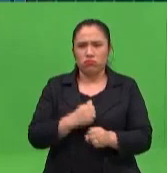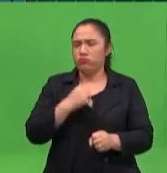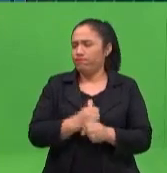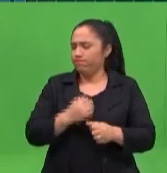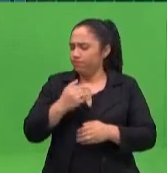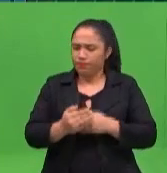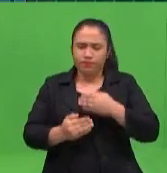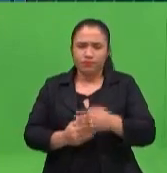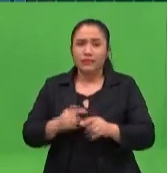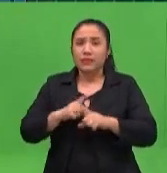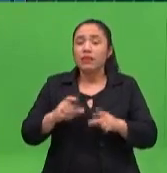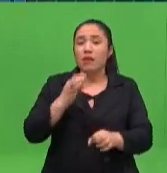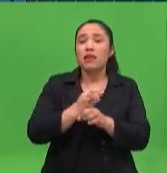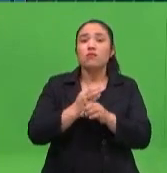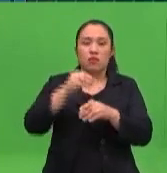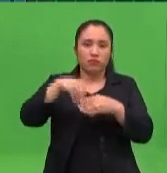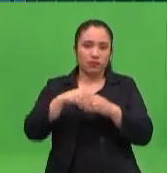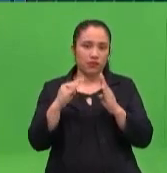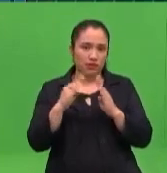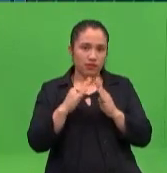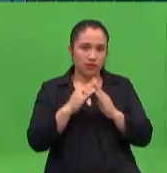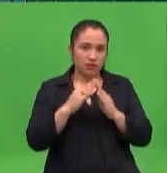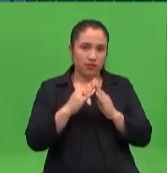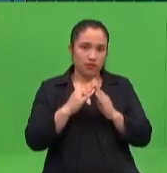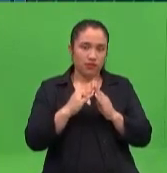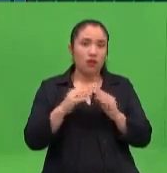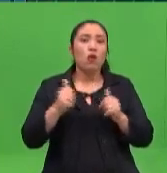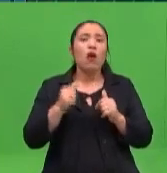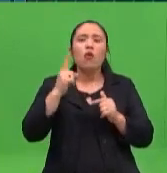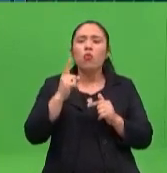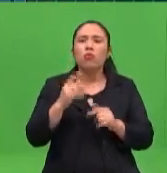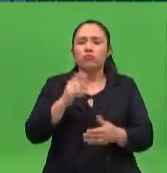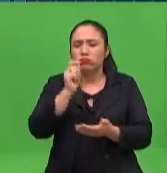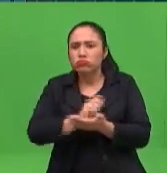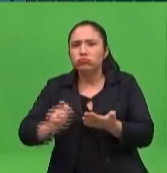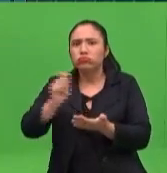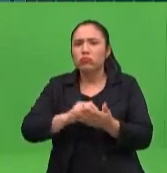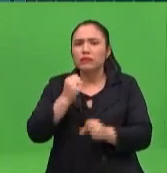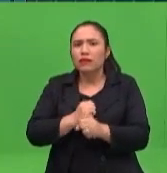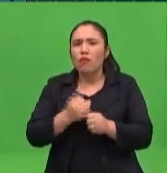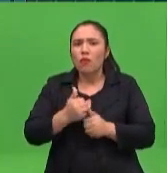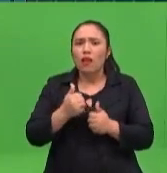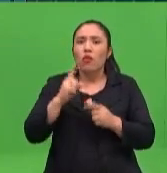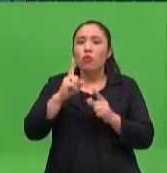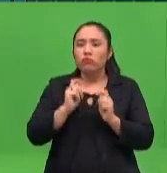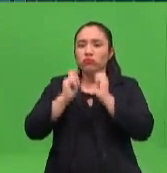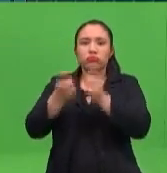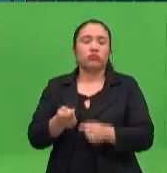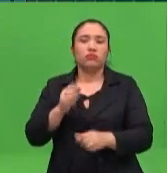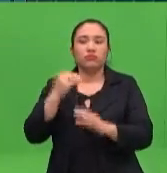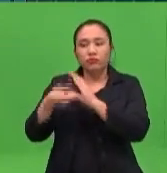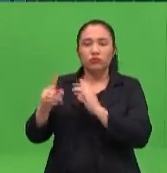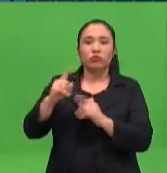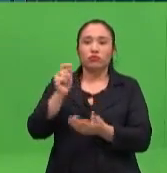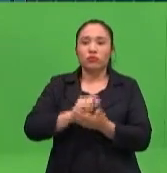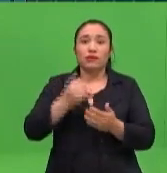tu escuela en casa con una sola actividad. No queremos llenarle a las familias con actividades. Los